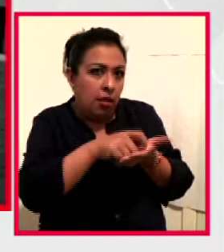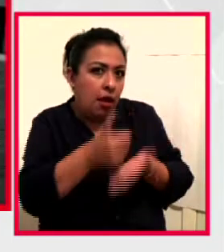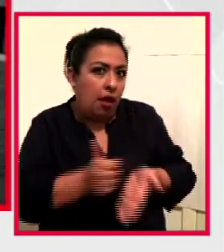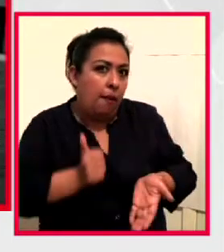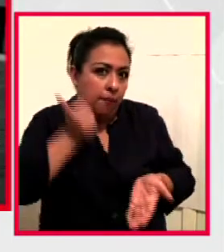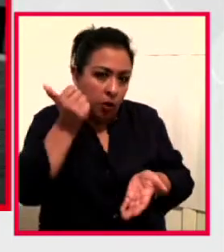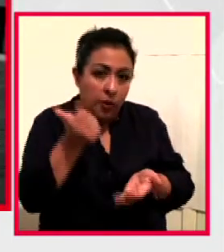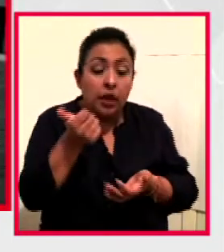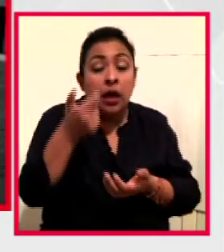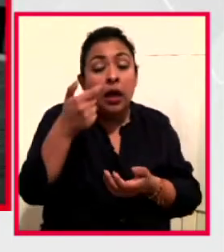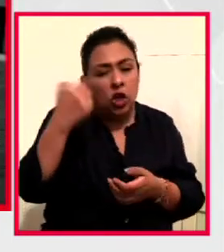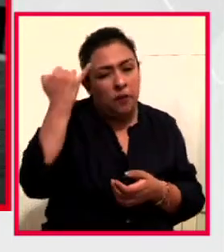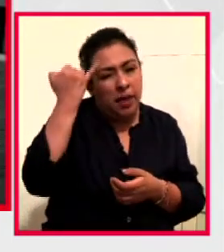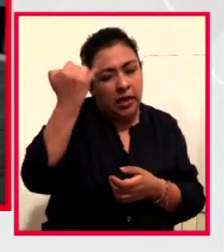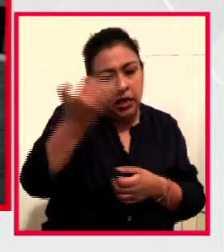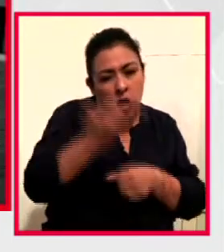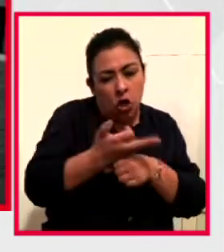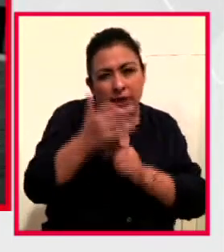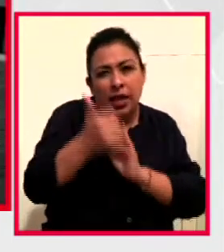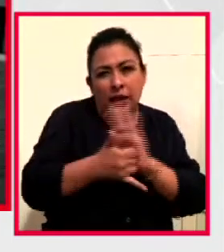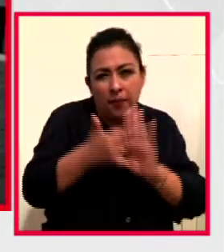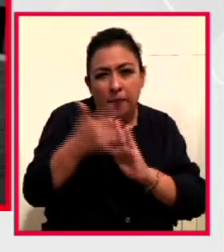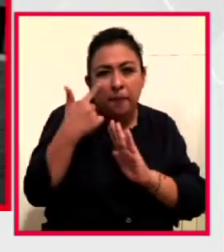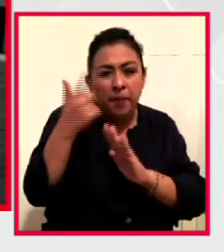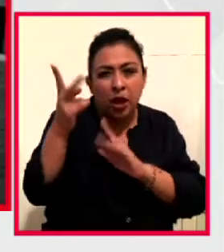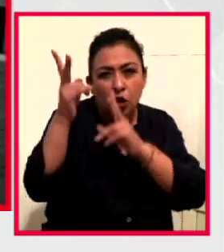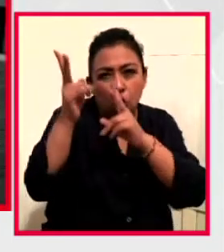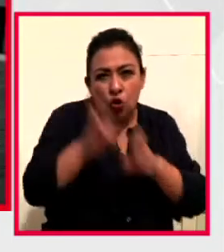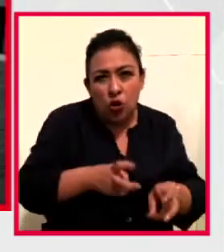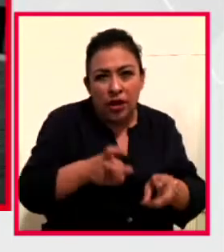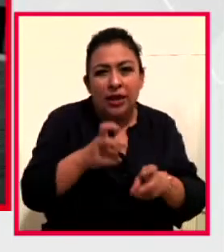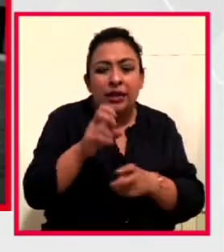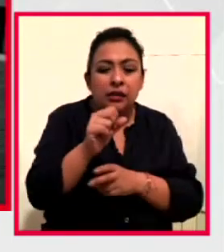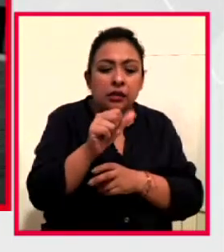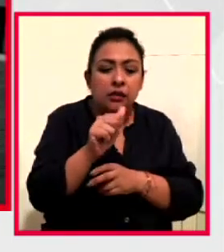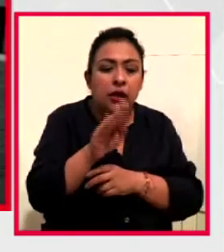este canal de YouTube también podremos encontrar el link para descargar Sabor a Mar.